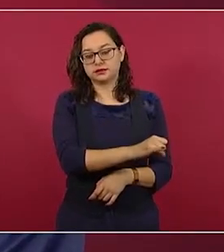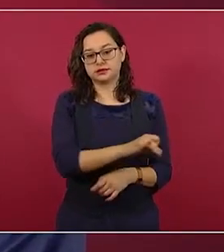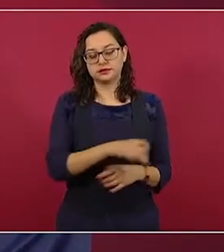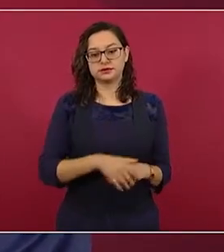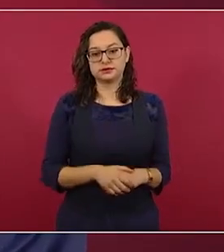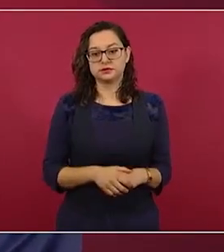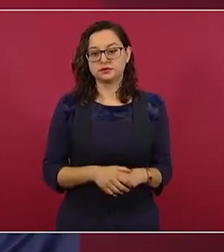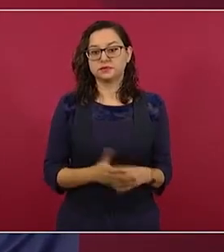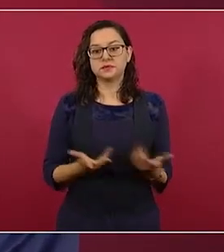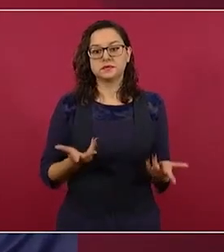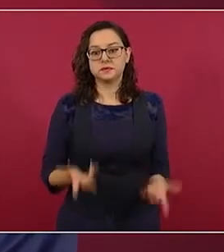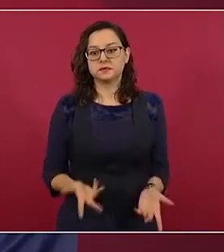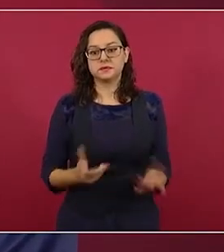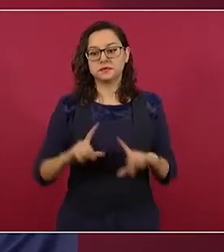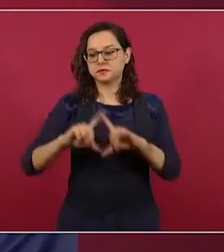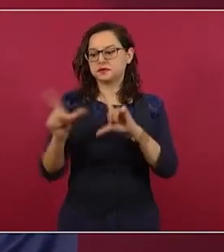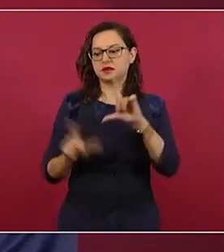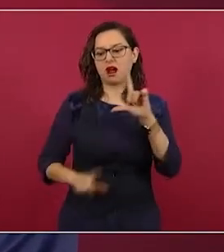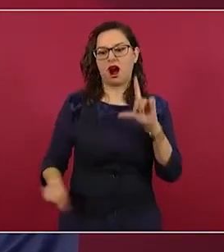Entreguista.